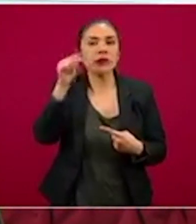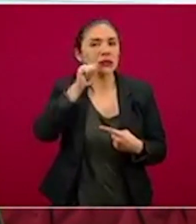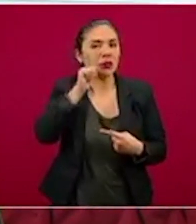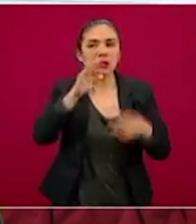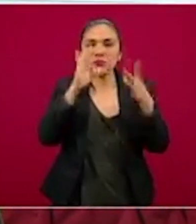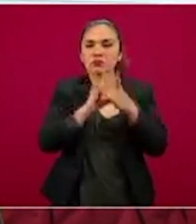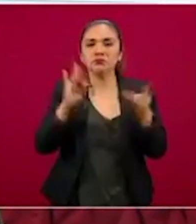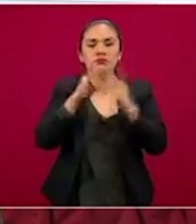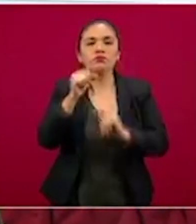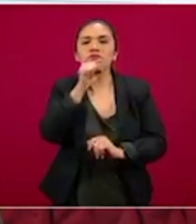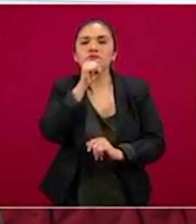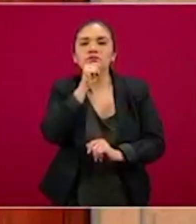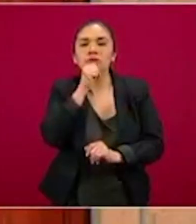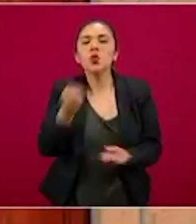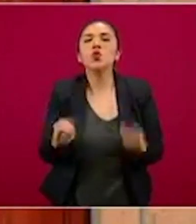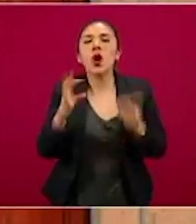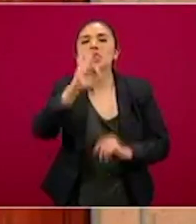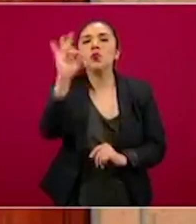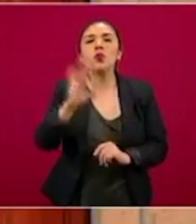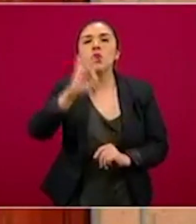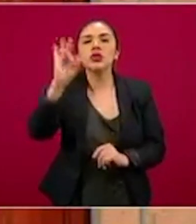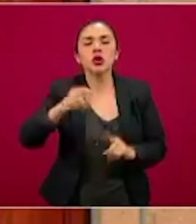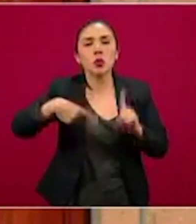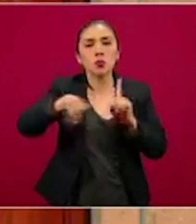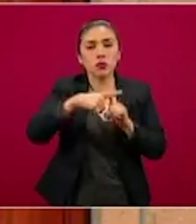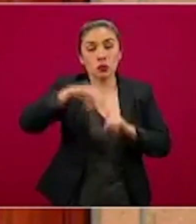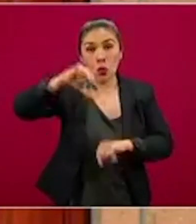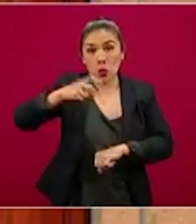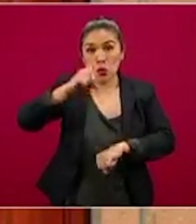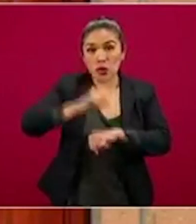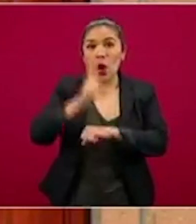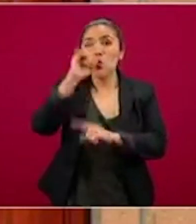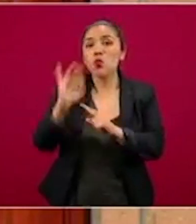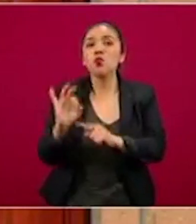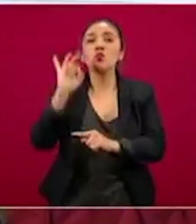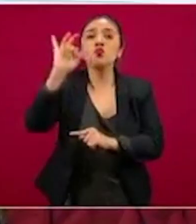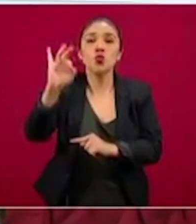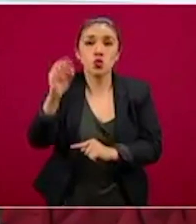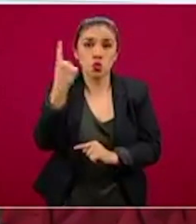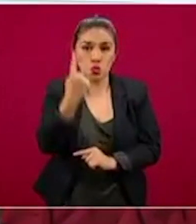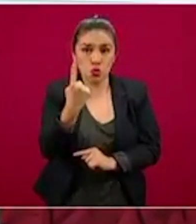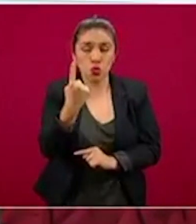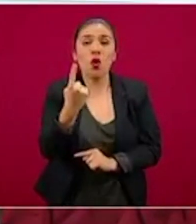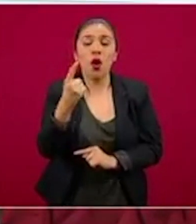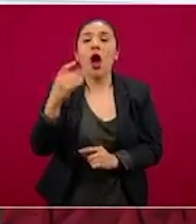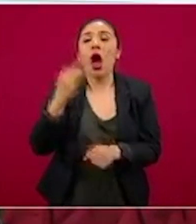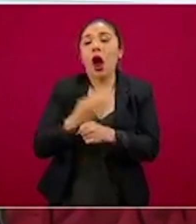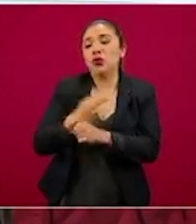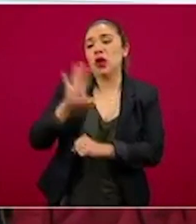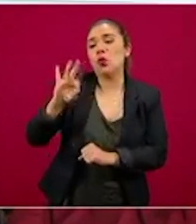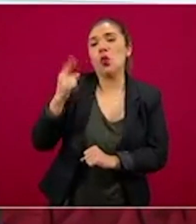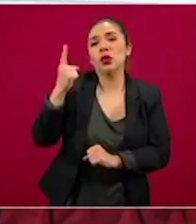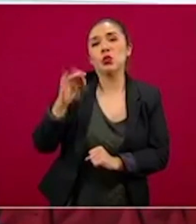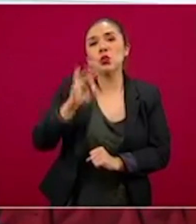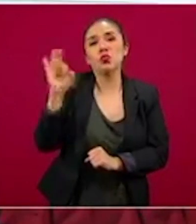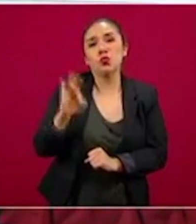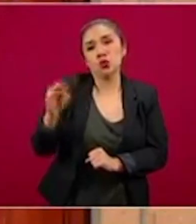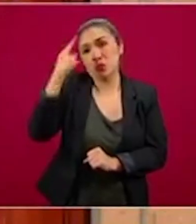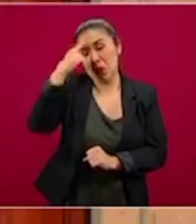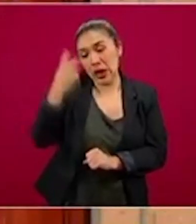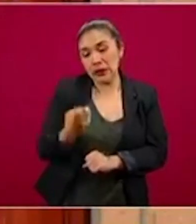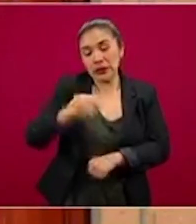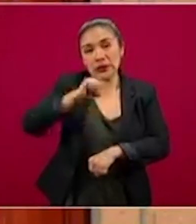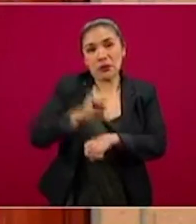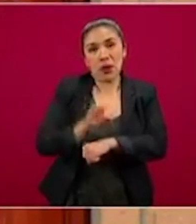a nuestro indicador del porcentaje de positividad. El día de hoy tenemos incremento de un punto porcentual, 41 por ciento para la semana